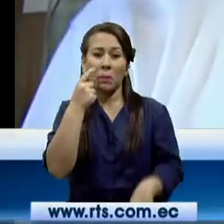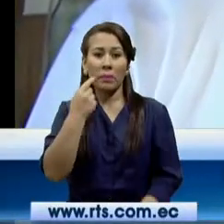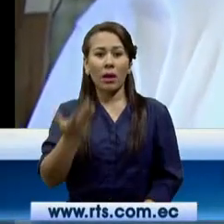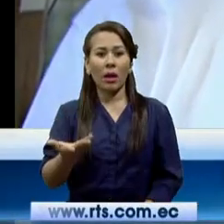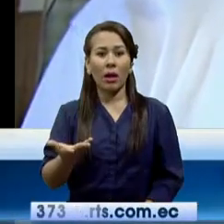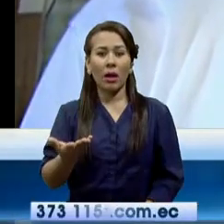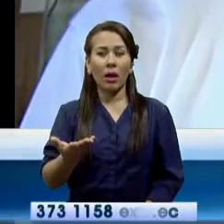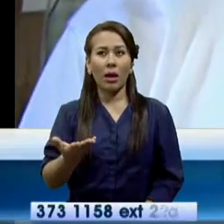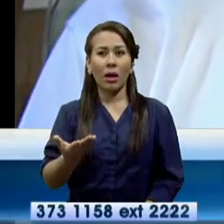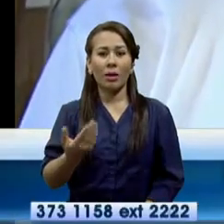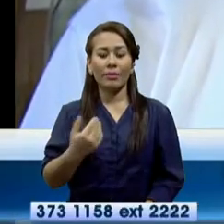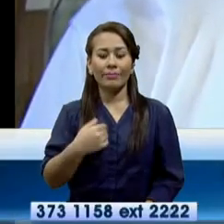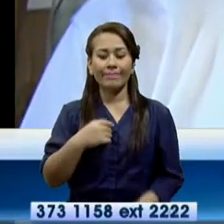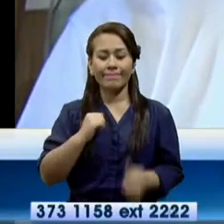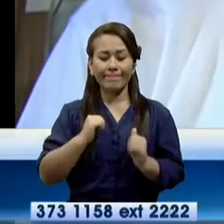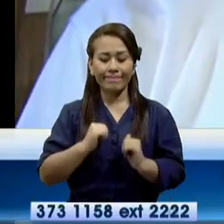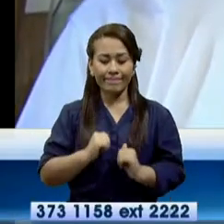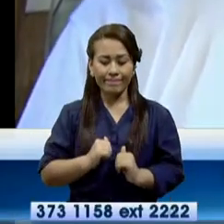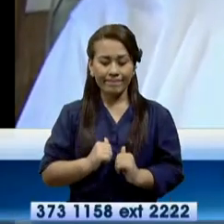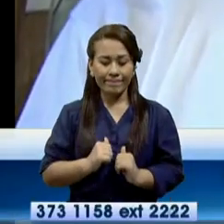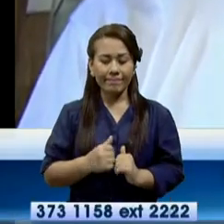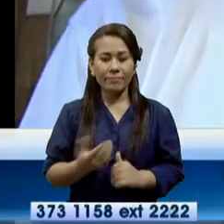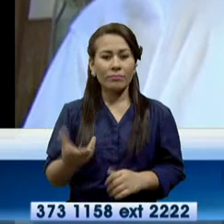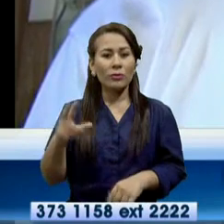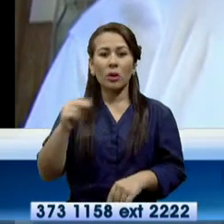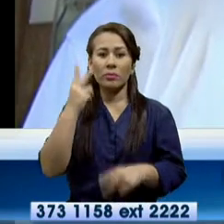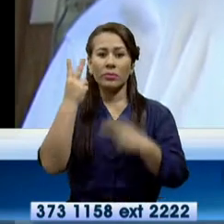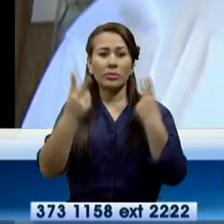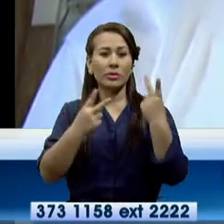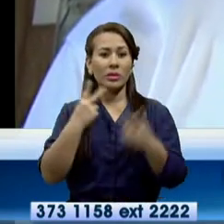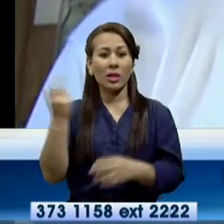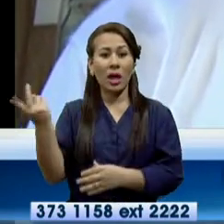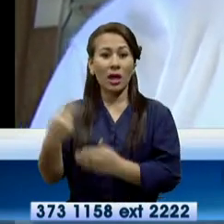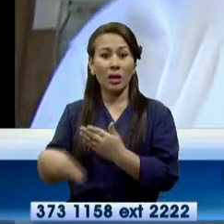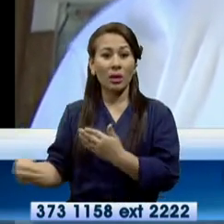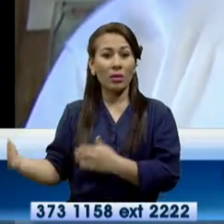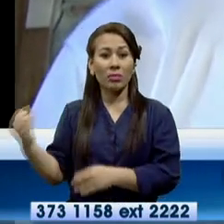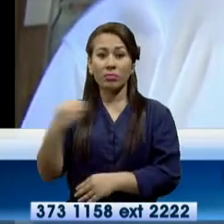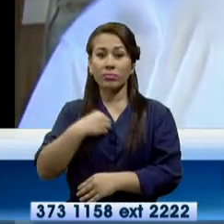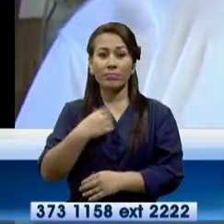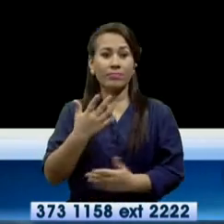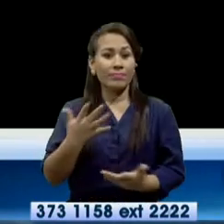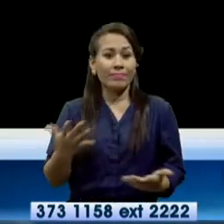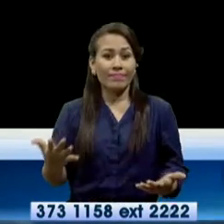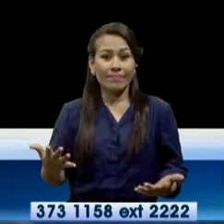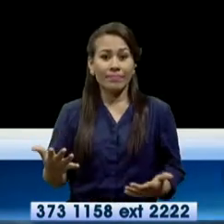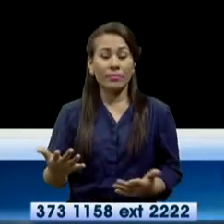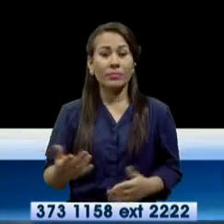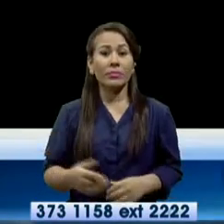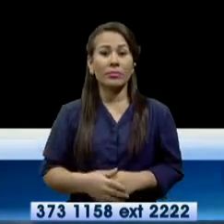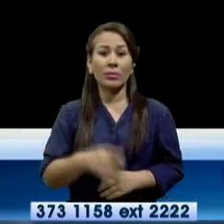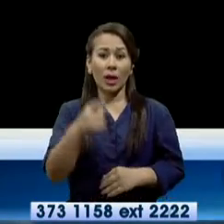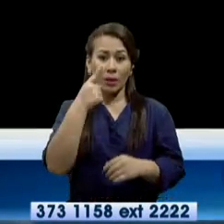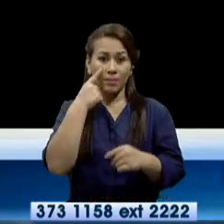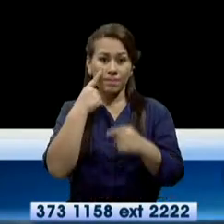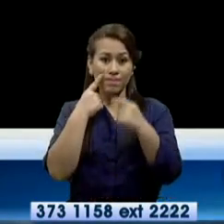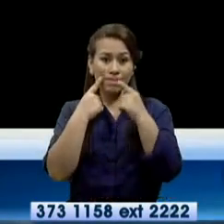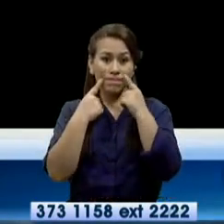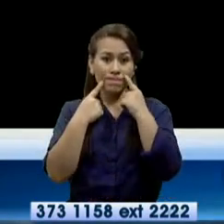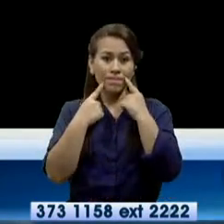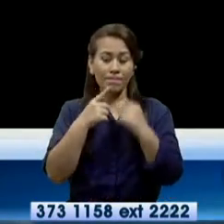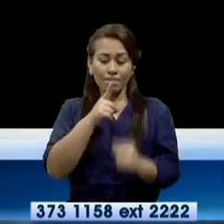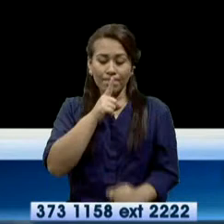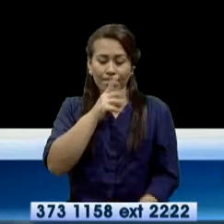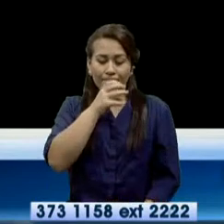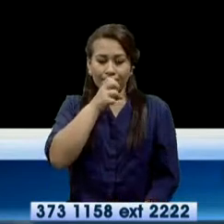usan esa eva activa para justificar. Para no poder concurrir. Se contiene las lágrimas. Nos